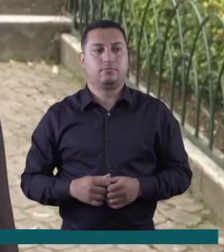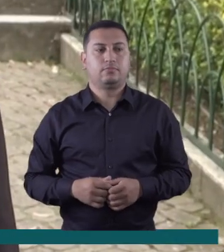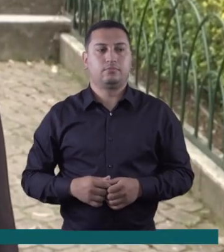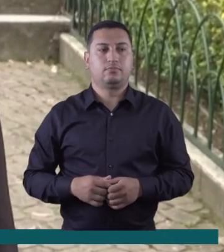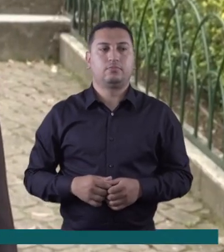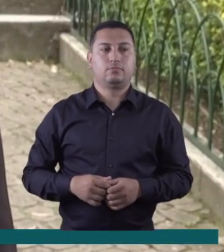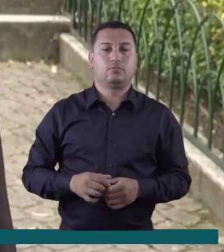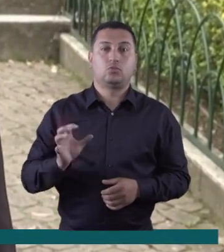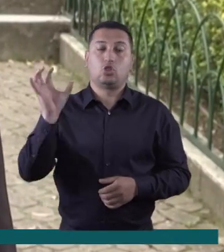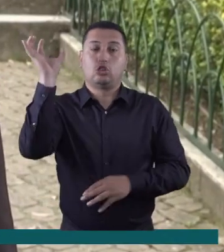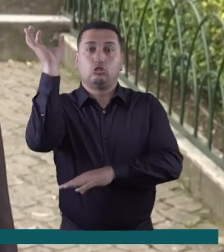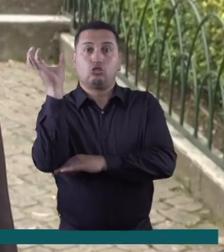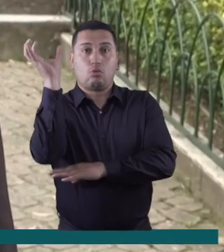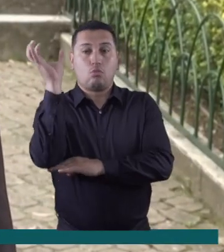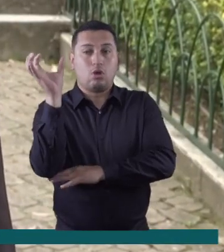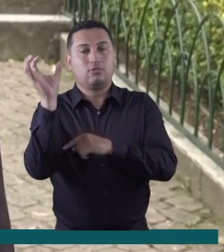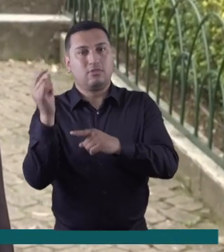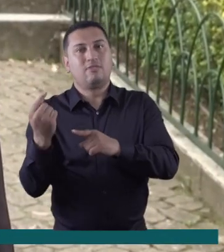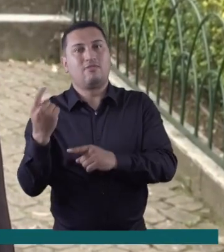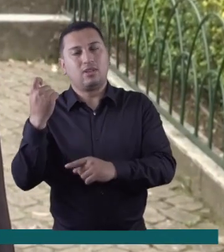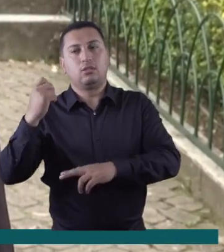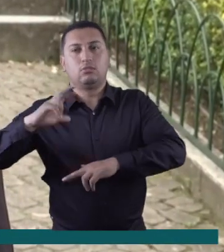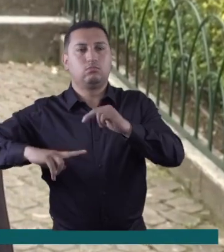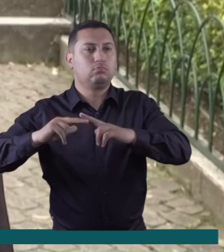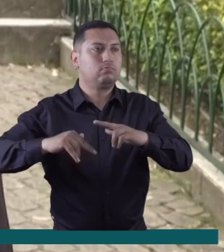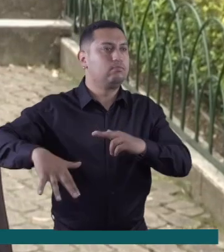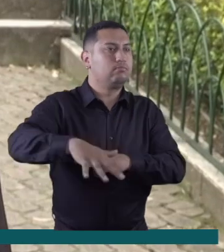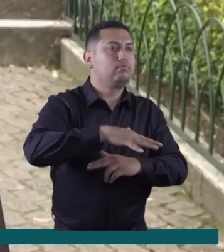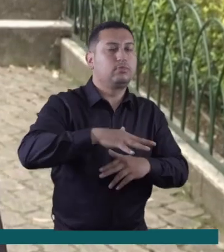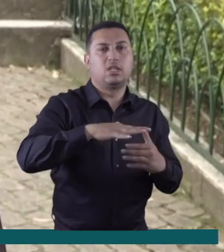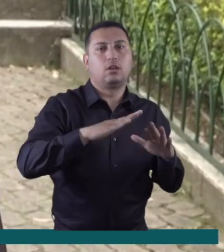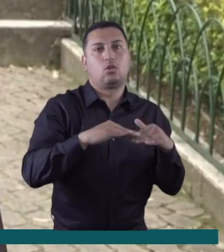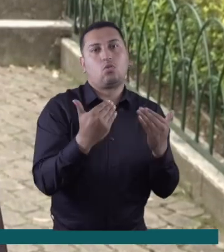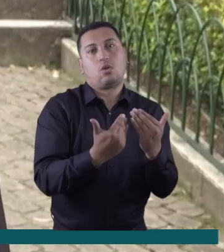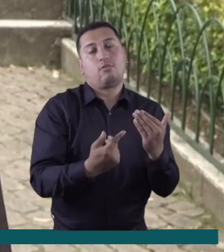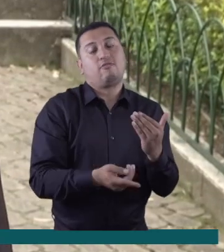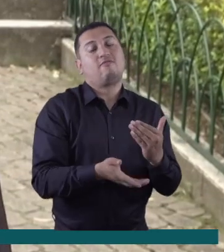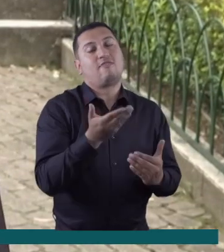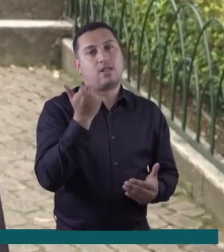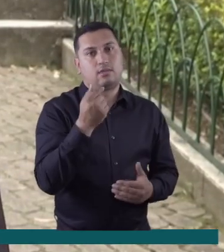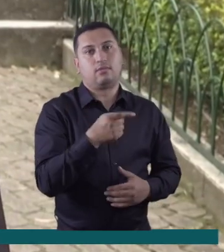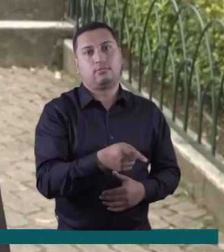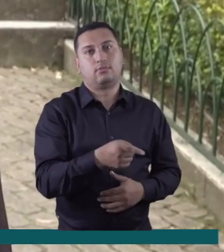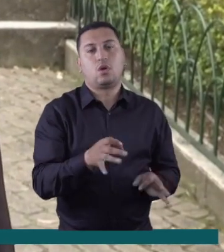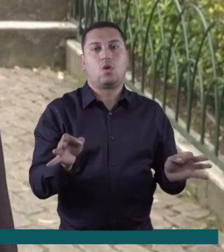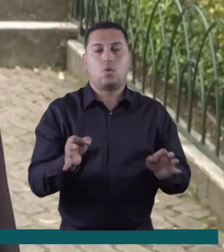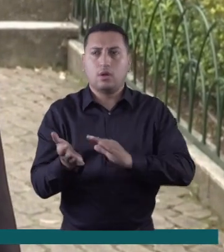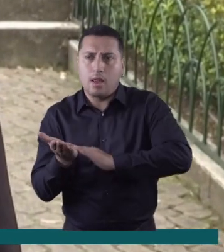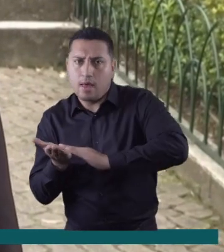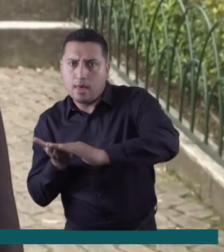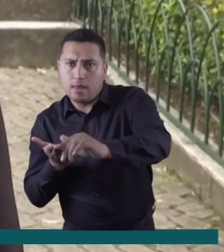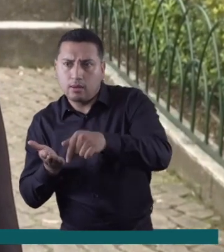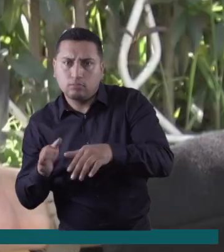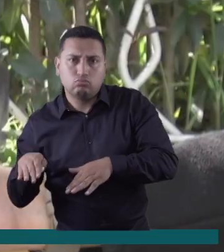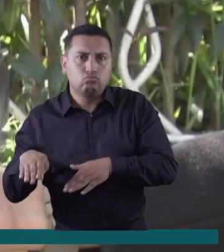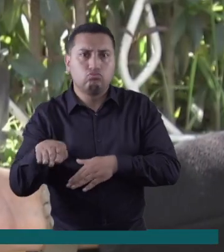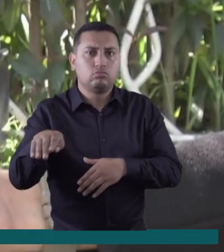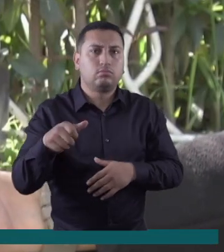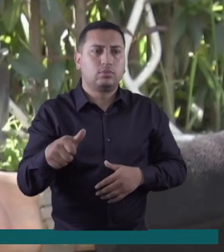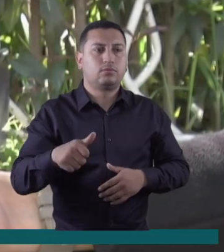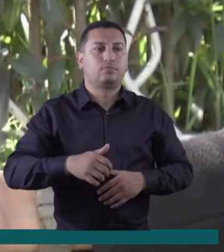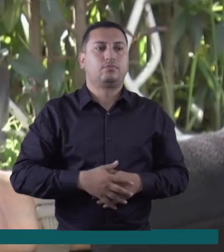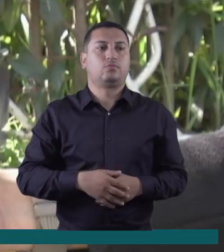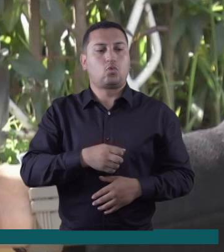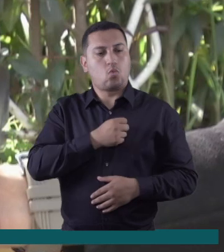Creo que a Sopo le hace falta mayor infraestructura educativa, le hace falta mejores vías. Más